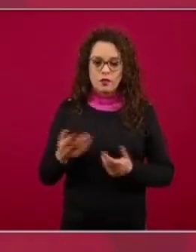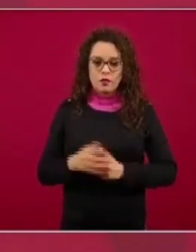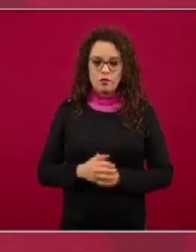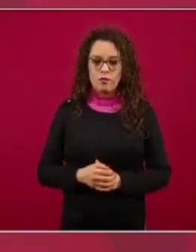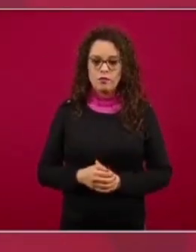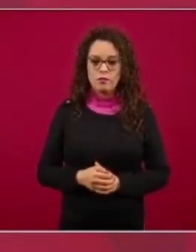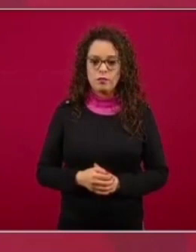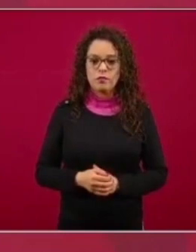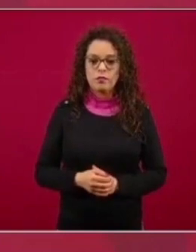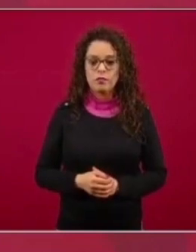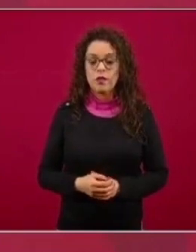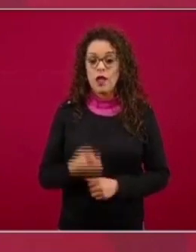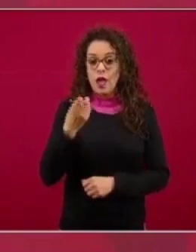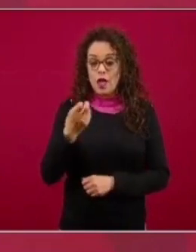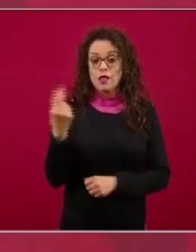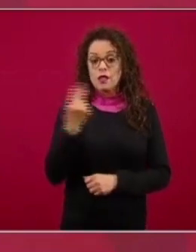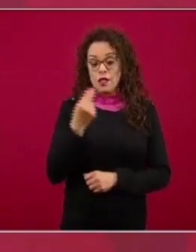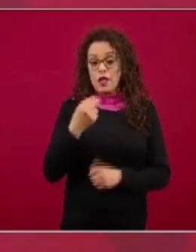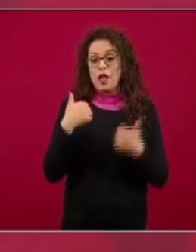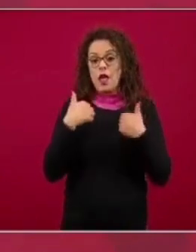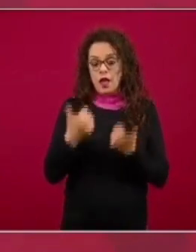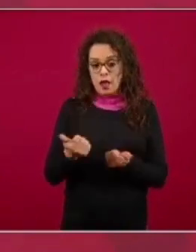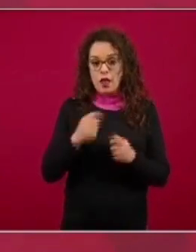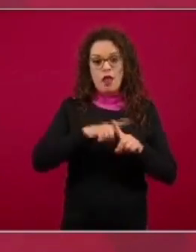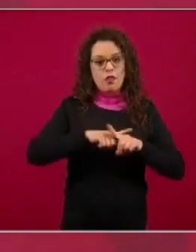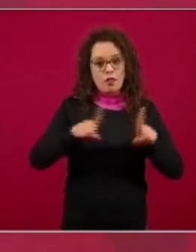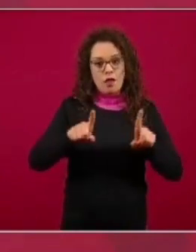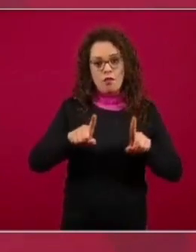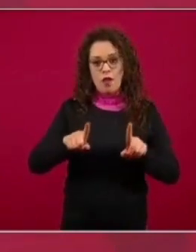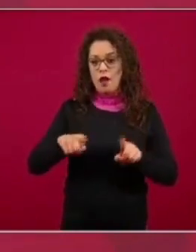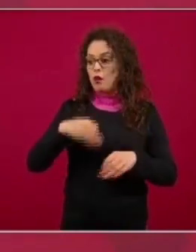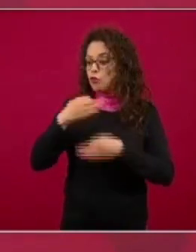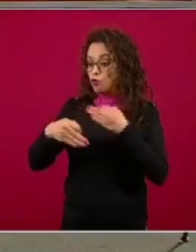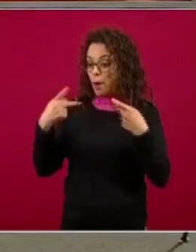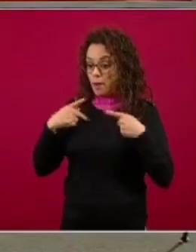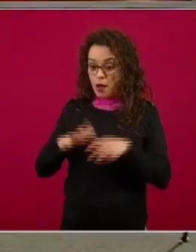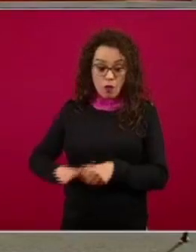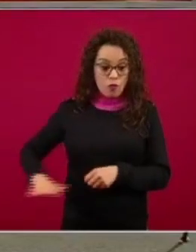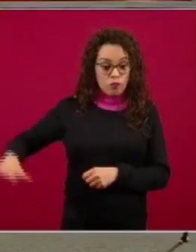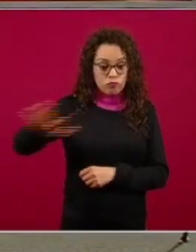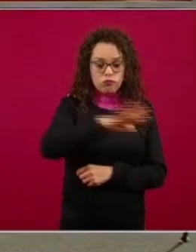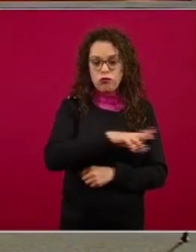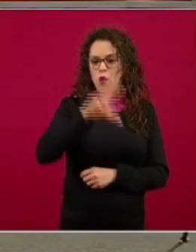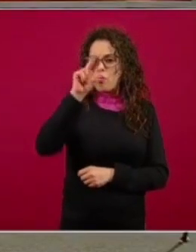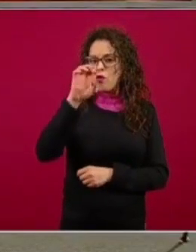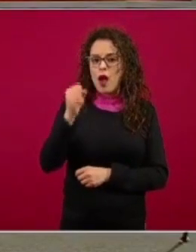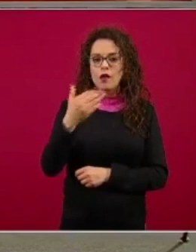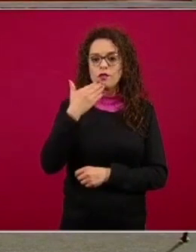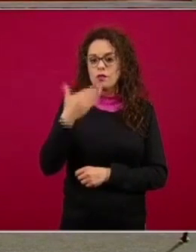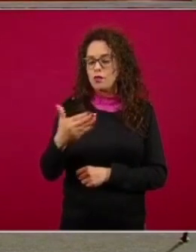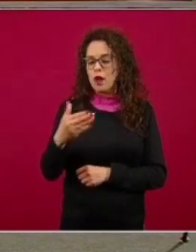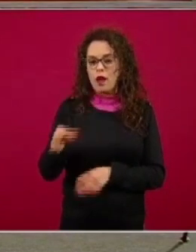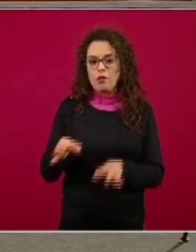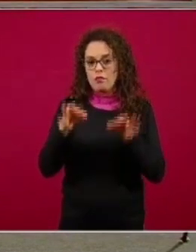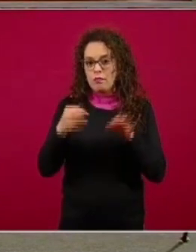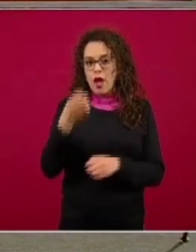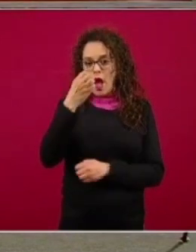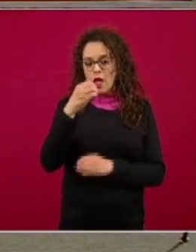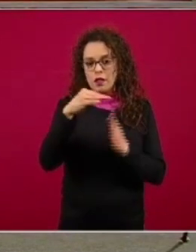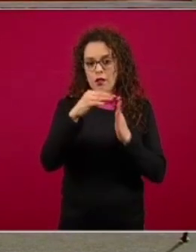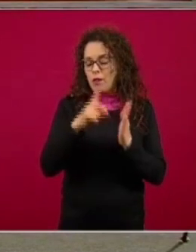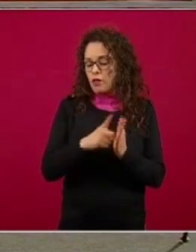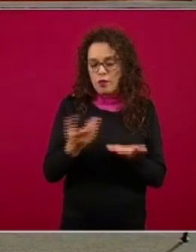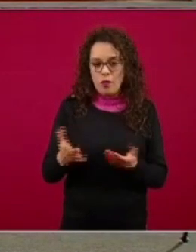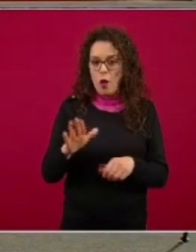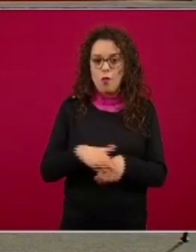inferencias para las poblaciones en su conjunto no es adecuado metodológicamente hablando porque no son